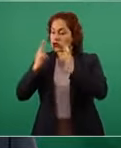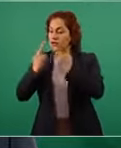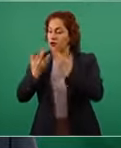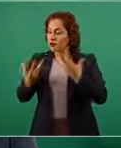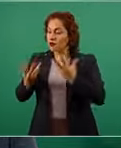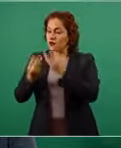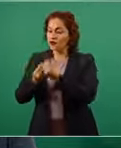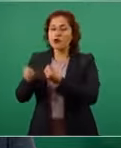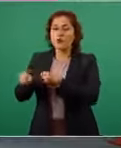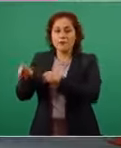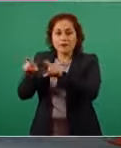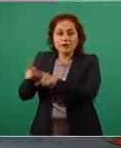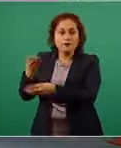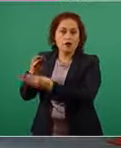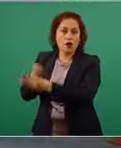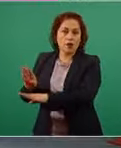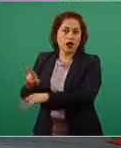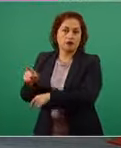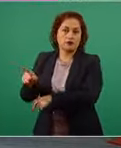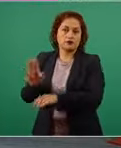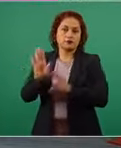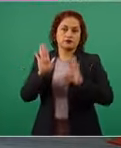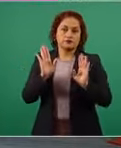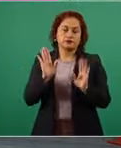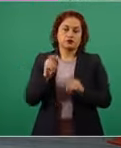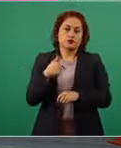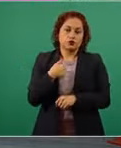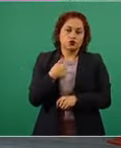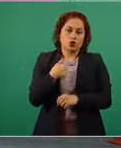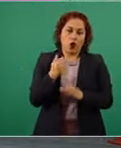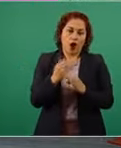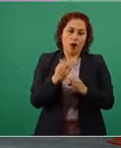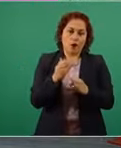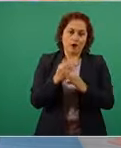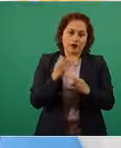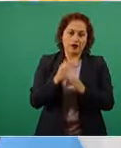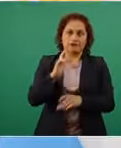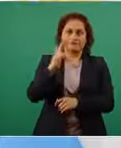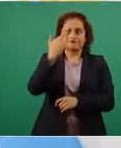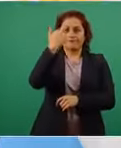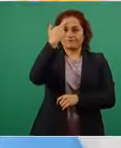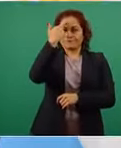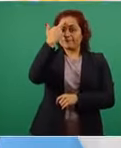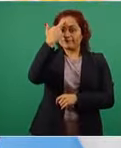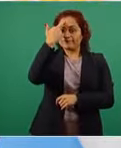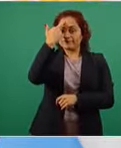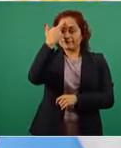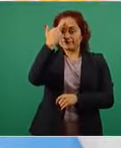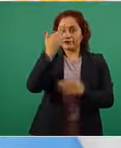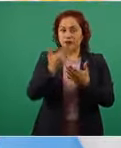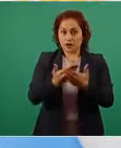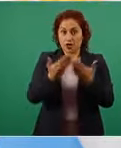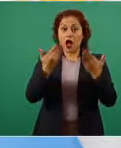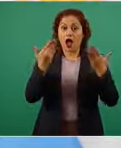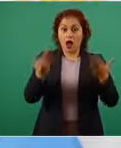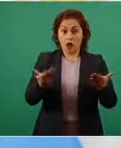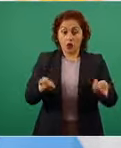no voy a borrar con el codo lo que dije en aquel momento ahora sí voy a tratar de encontrar un acuerdo